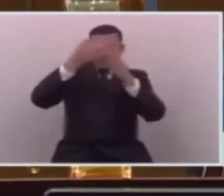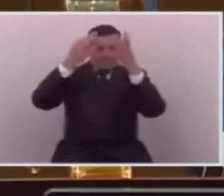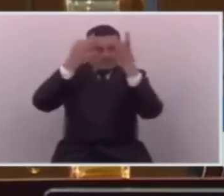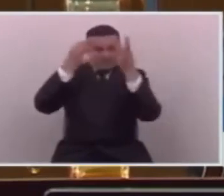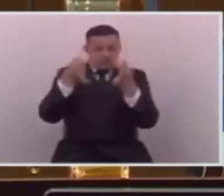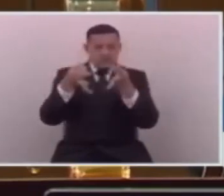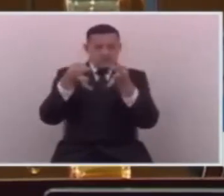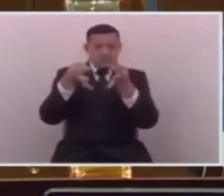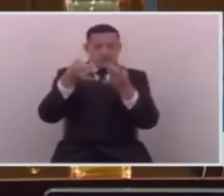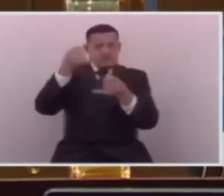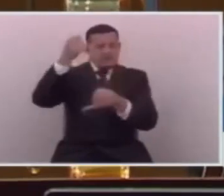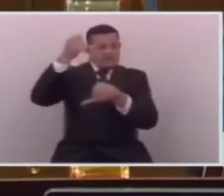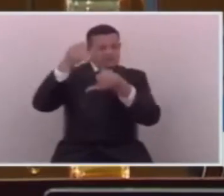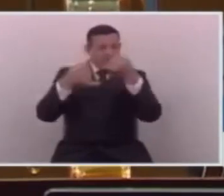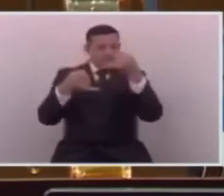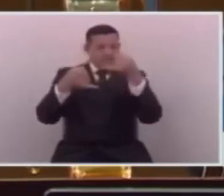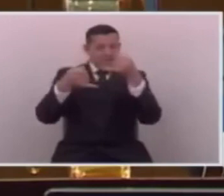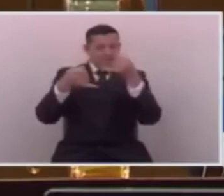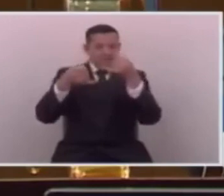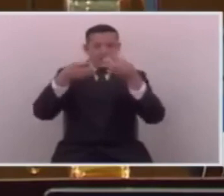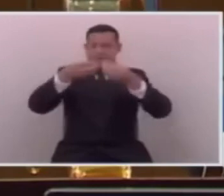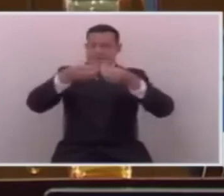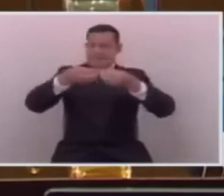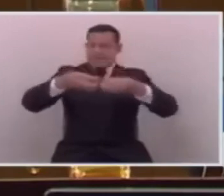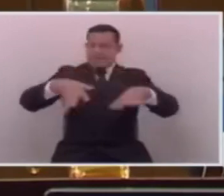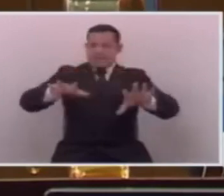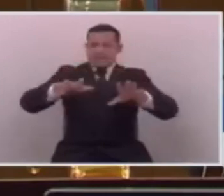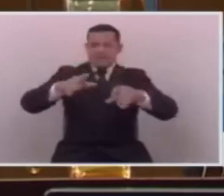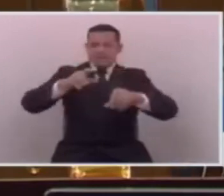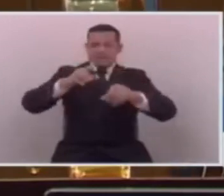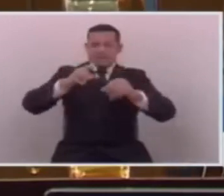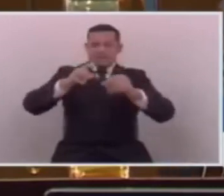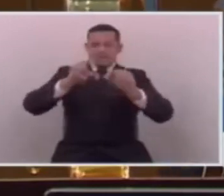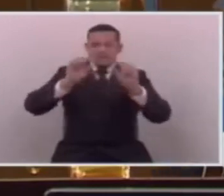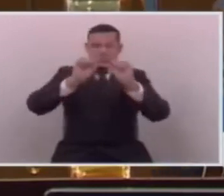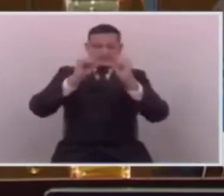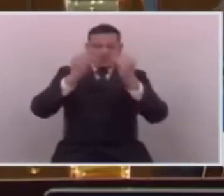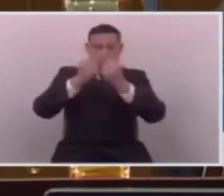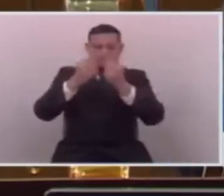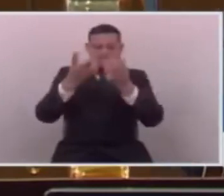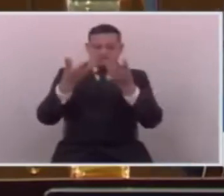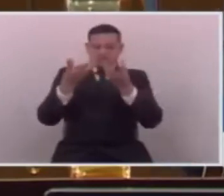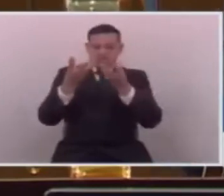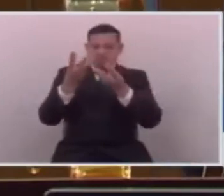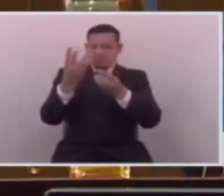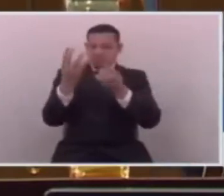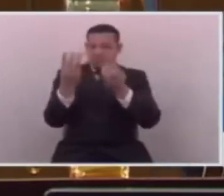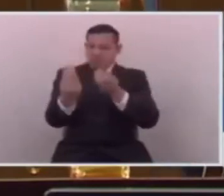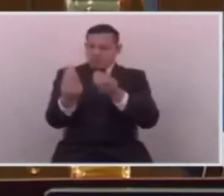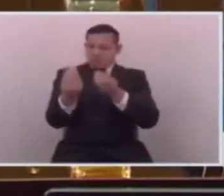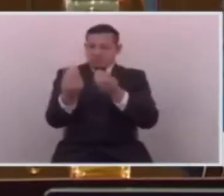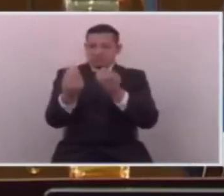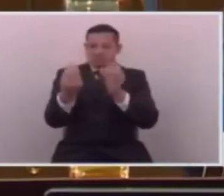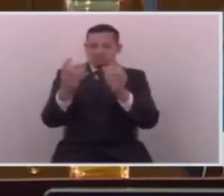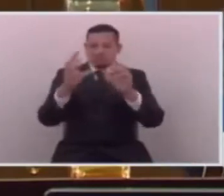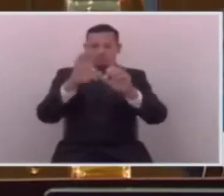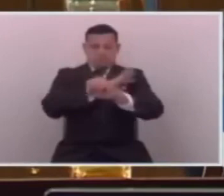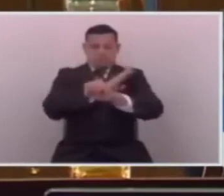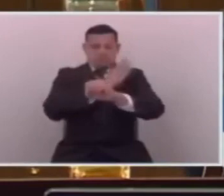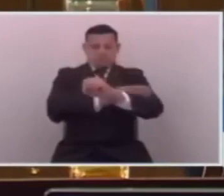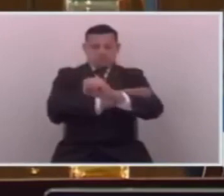porque al final están perdiendo ese monopolio que siempre han tenido.